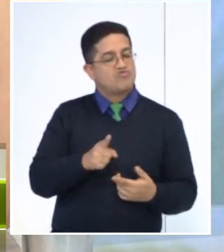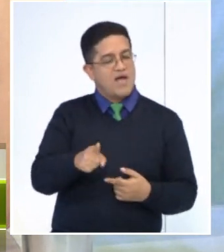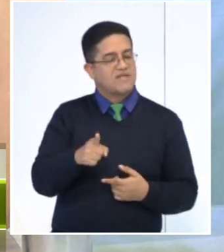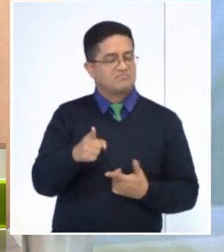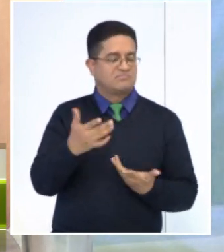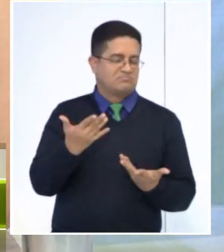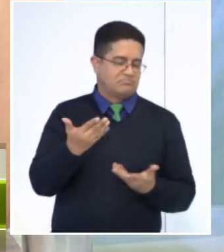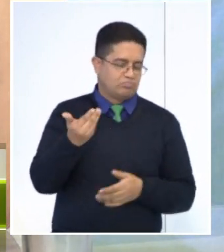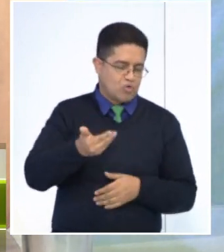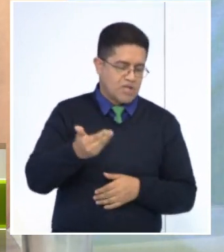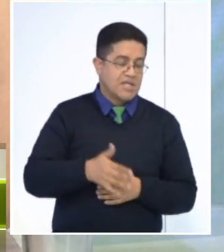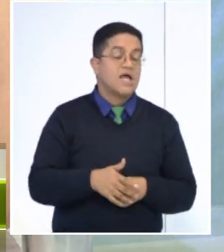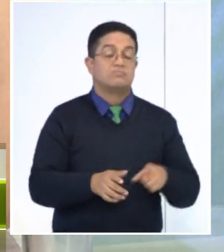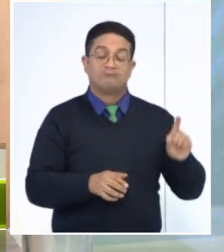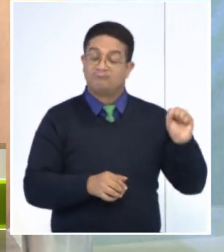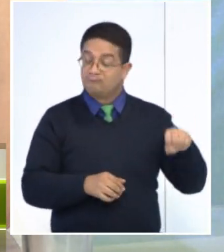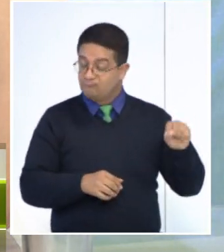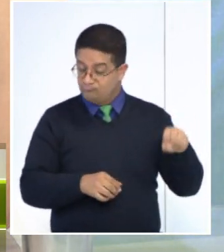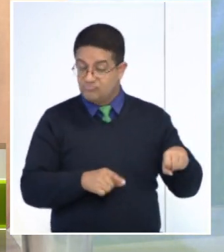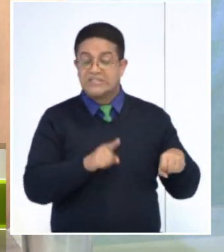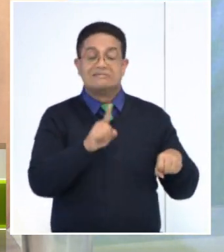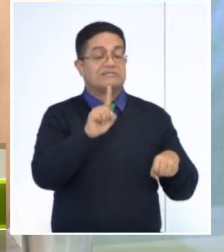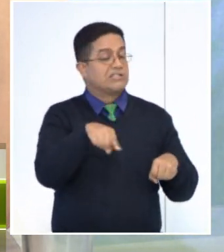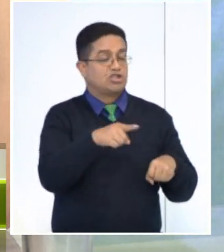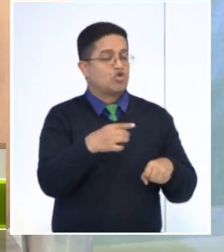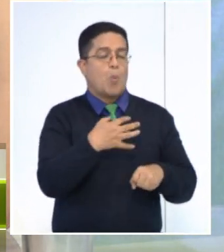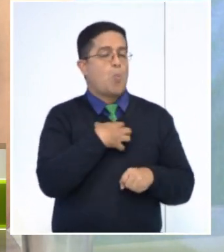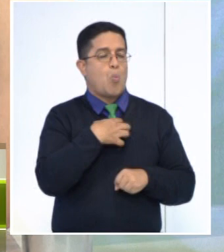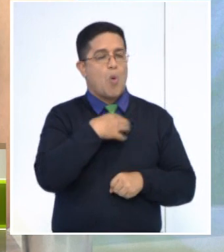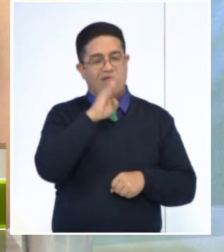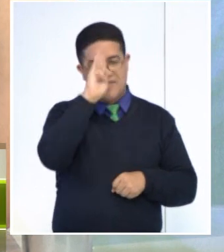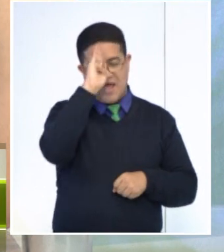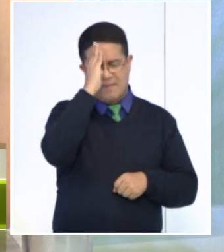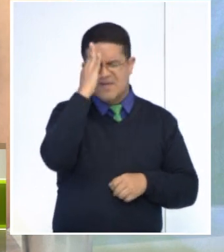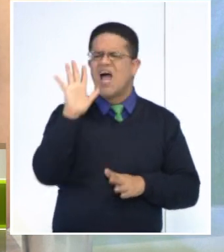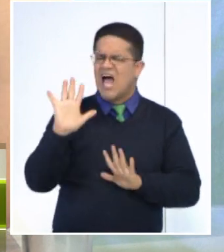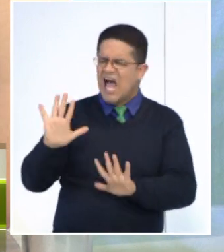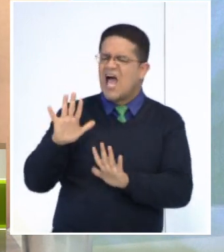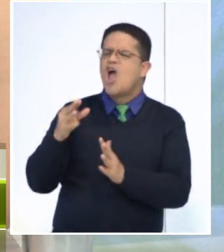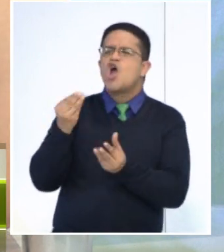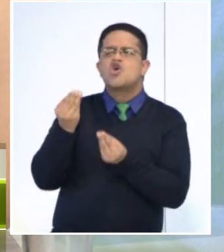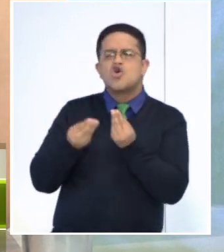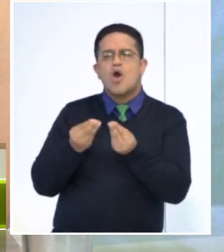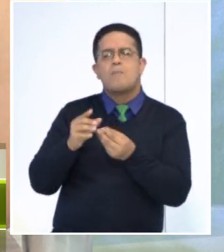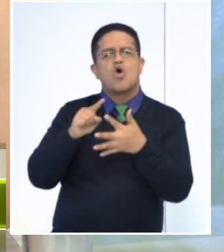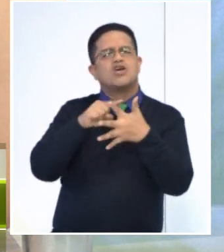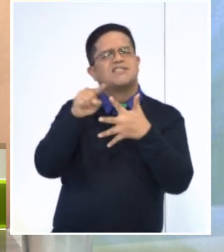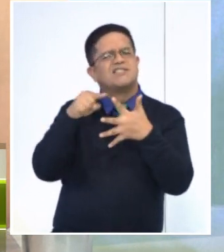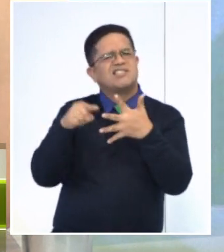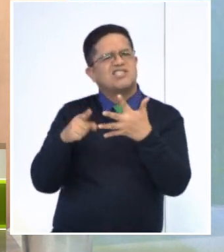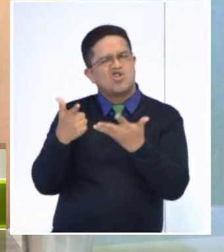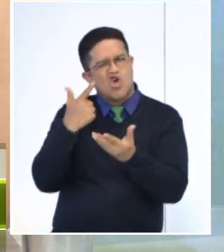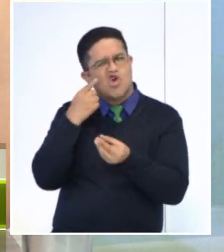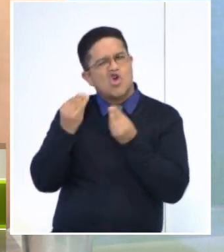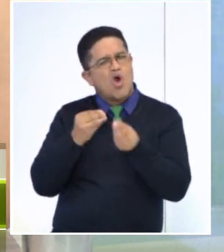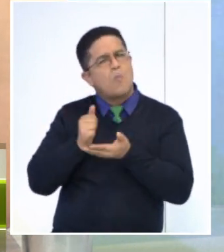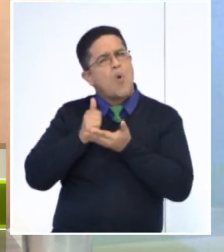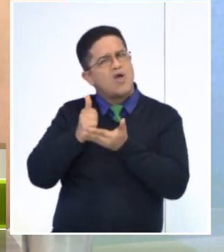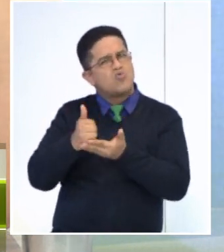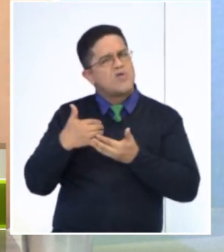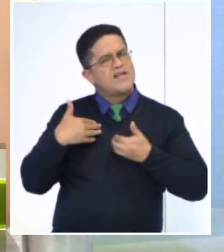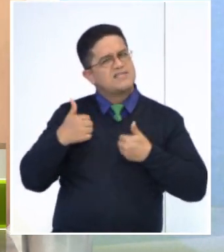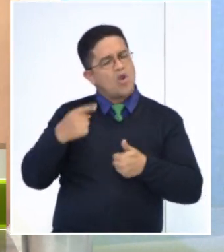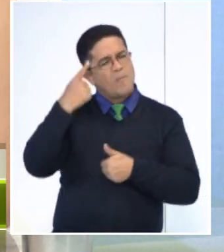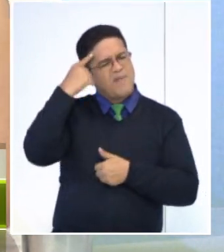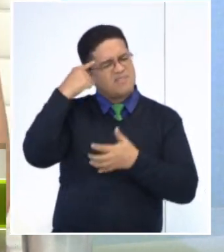principales. Totalmente. Si no, no se hace el cambio. Muy bien. Vamos a dar cinco claves esenciales para una buena salud mental. ¿Cuáles podrían ser si las